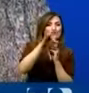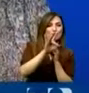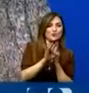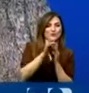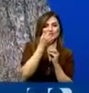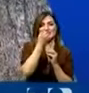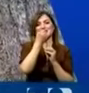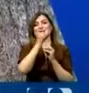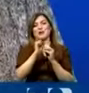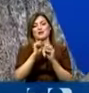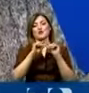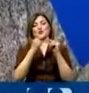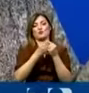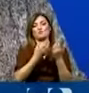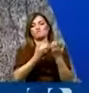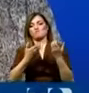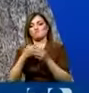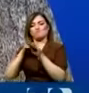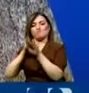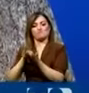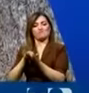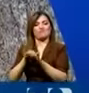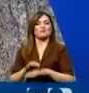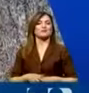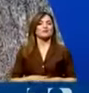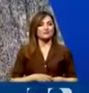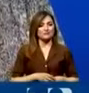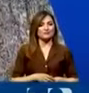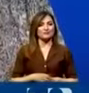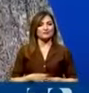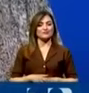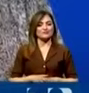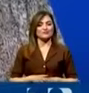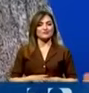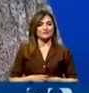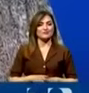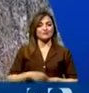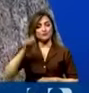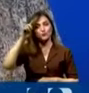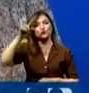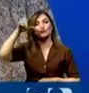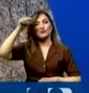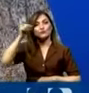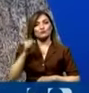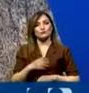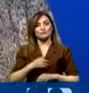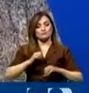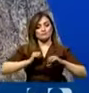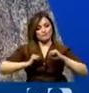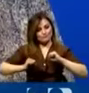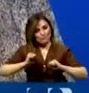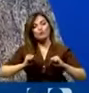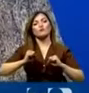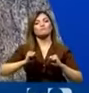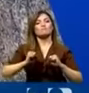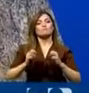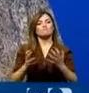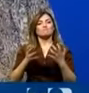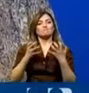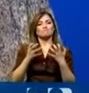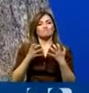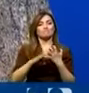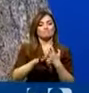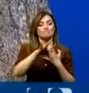normalmente el Pachacútic rebelde. Bueno, el gobierno ha hecho el máximo de los esfuerzos para tratar de encontrar